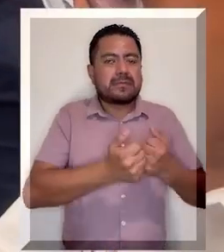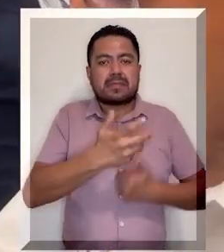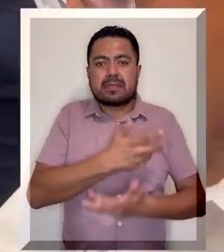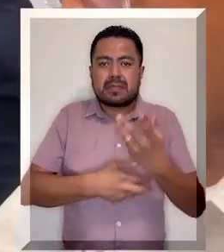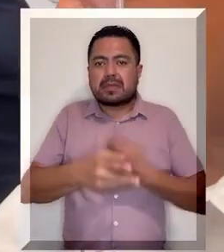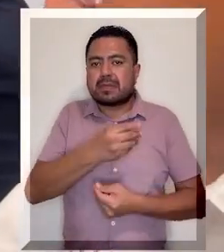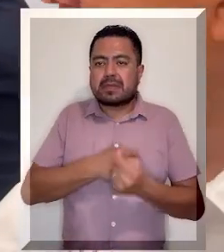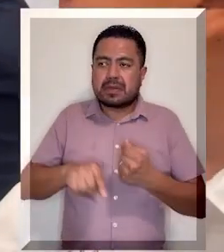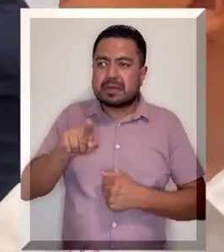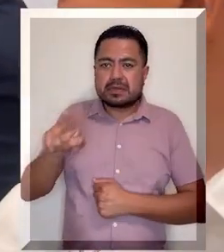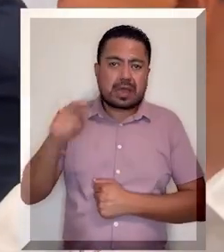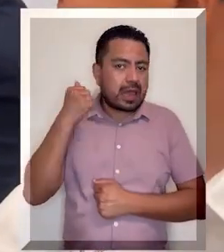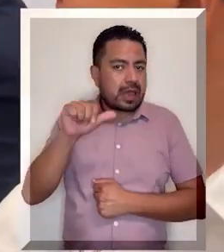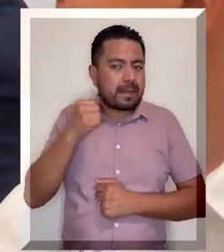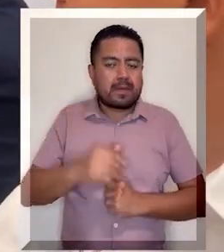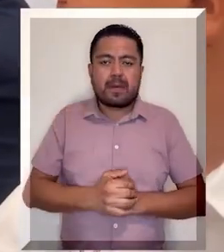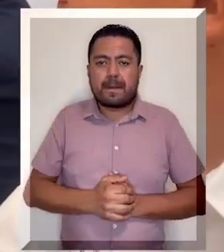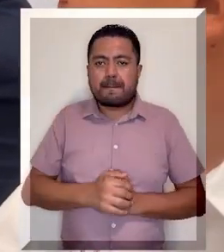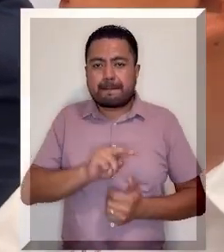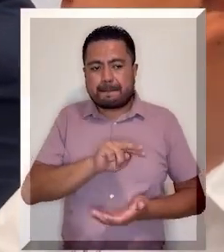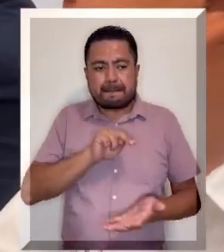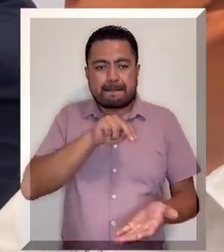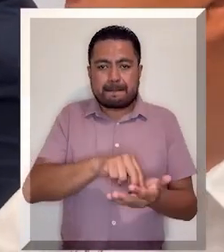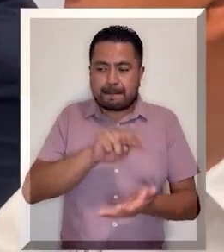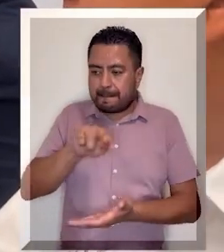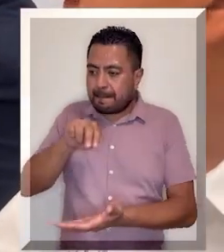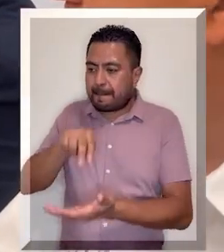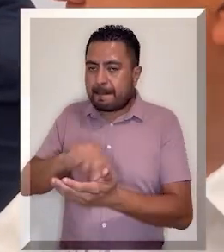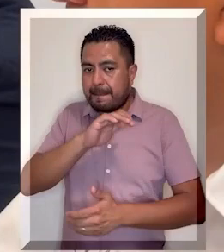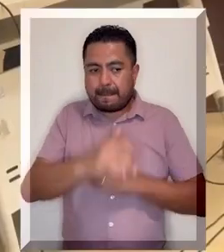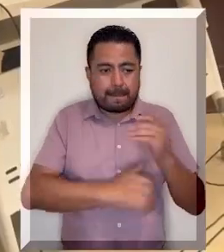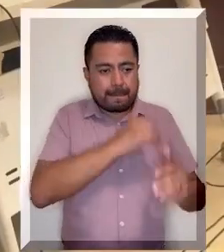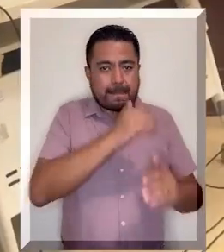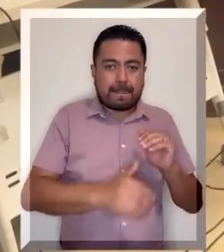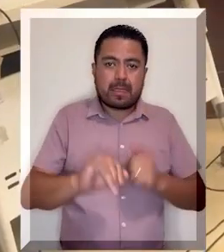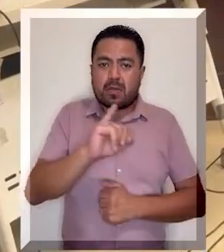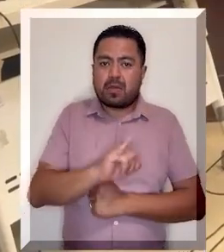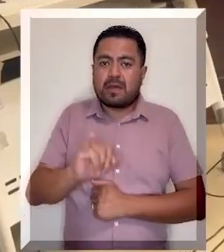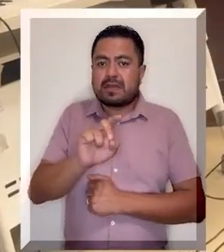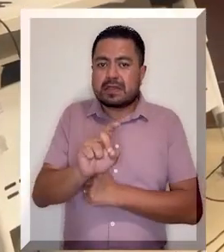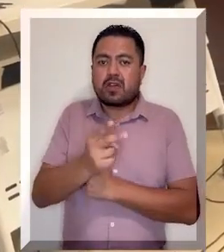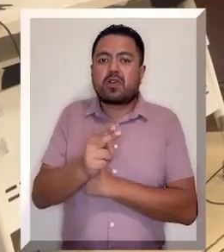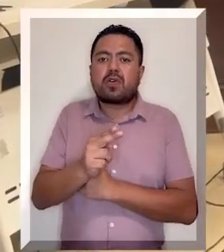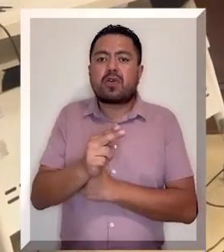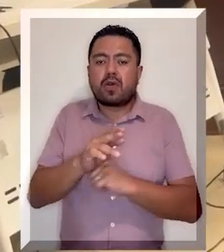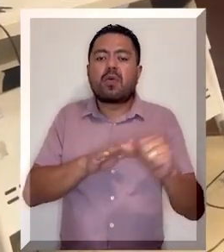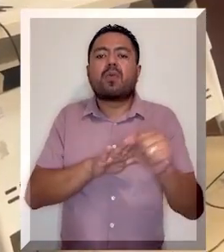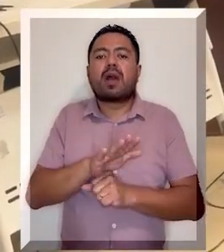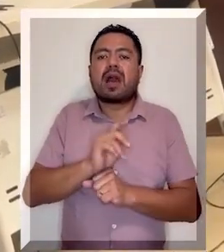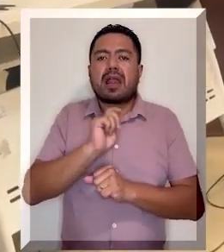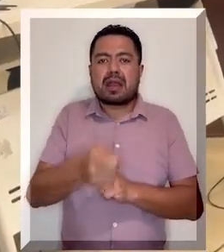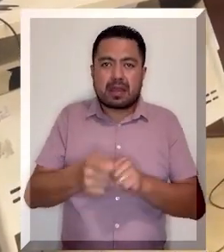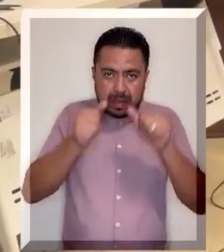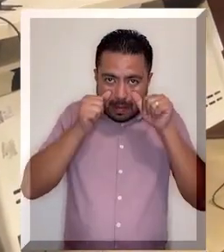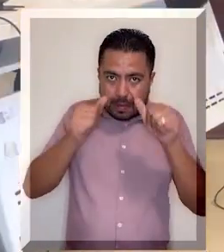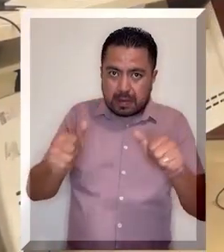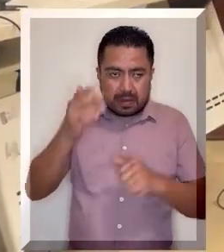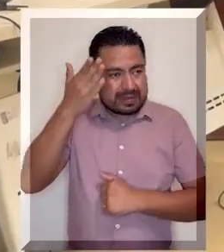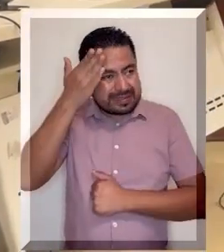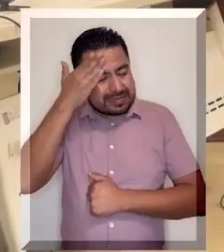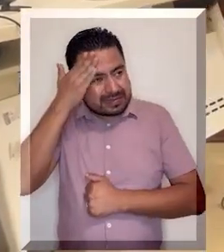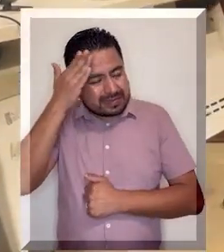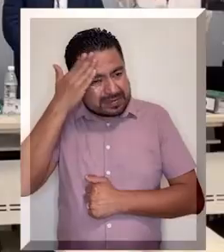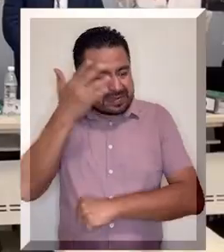y, por ende, la recuperación económica de Acapulco. Las comparecencias concluyeron el día jueves 30 de